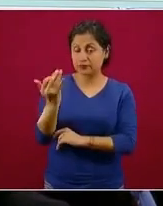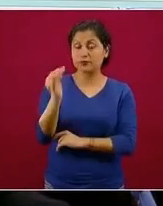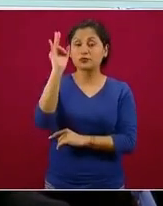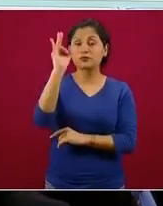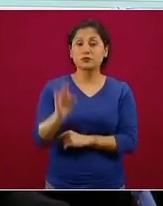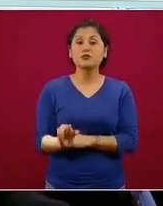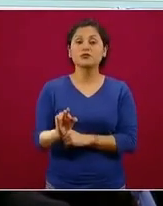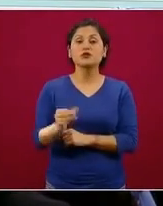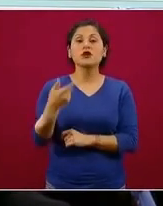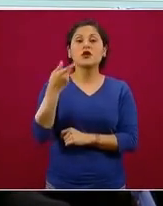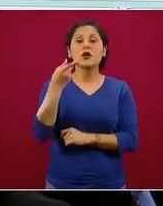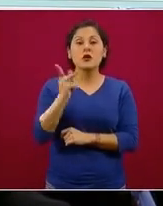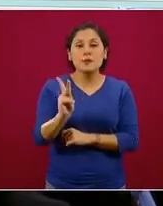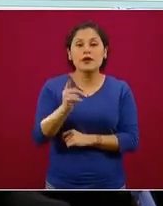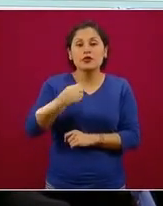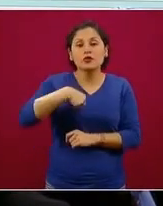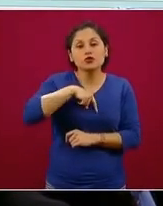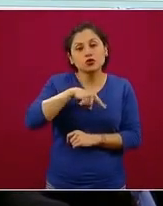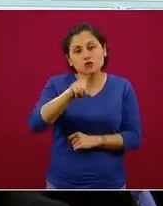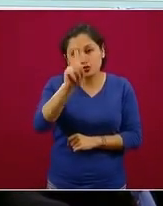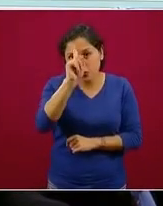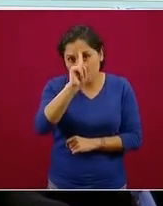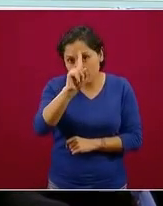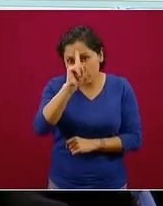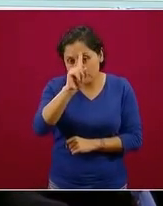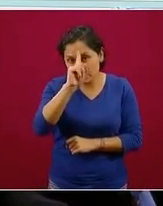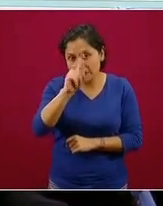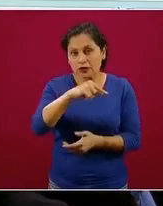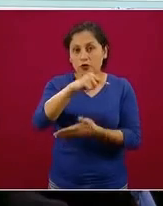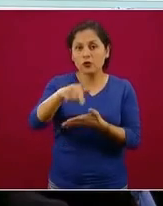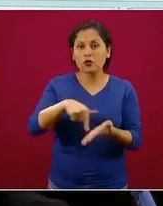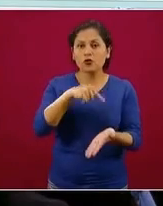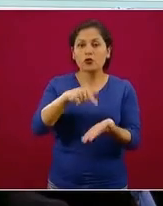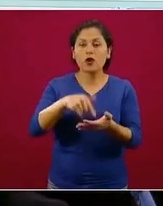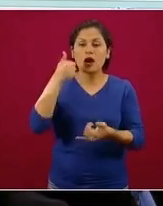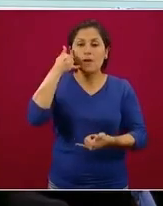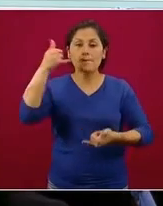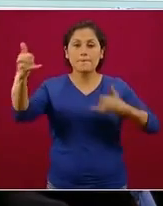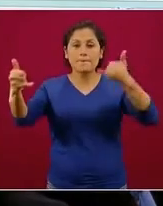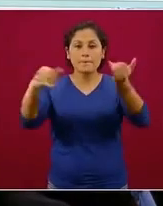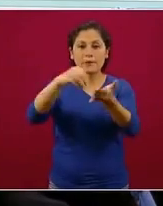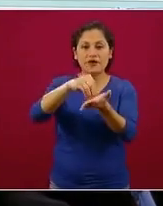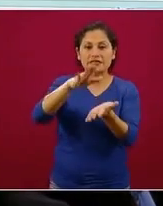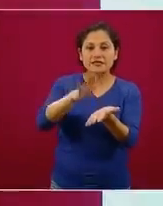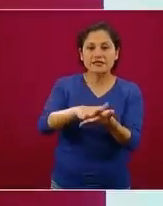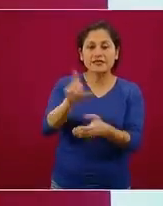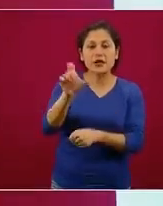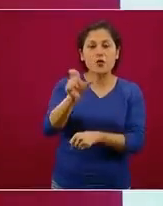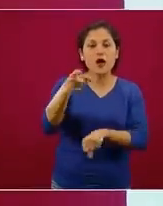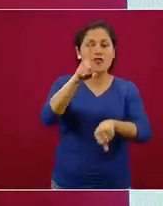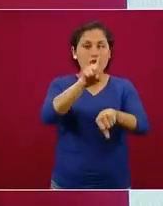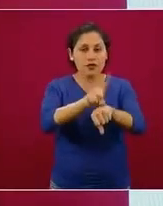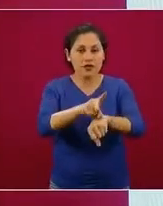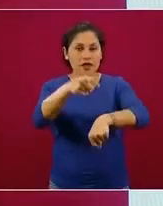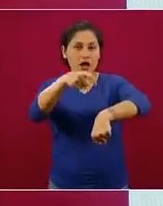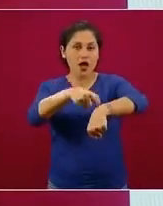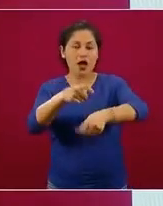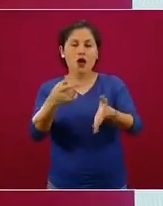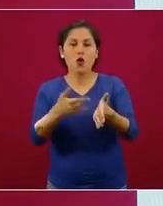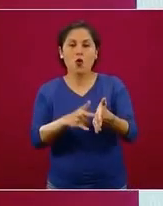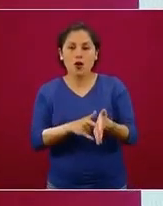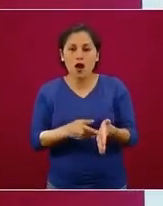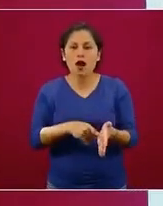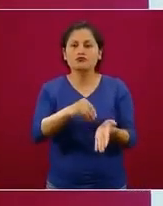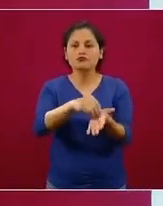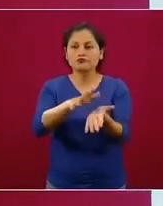preferentemente con citas. Esto es para evitar que haya una gran aglomeración en la entrada del gimnasio o en la entrada del sitio